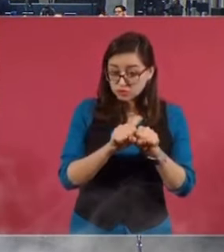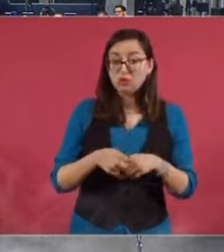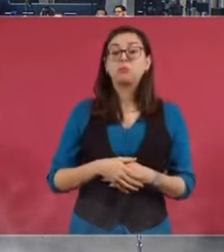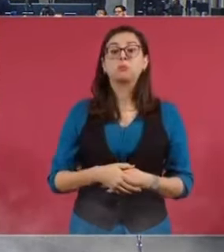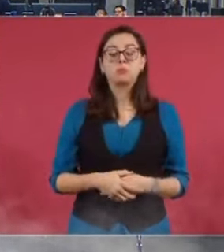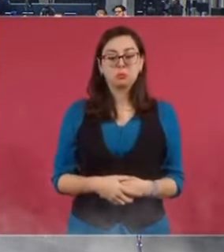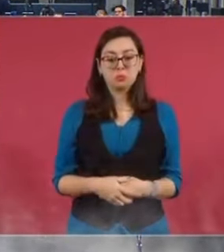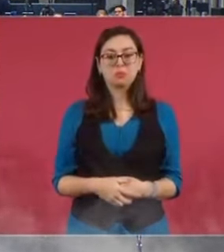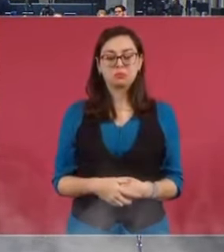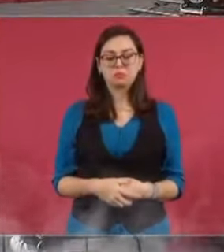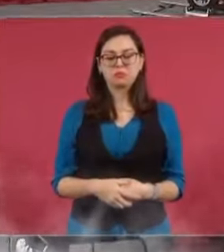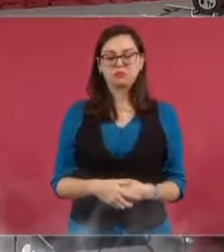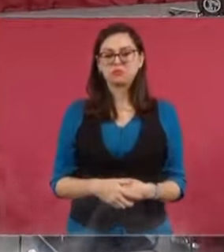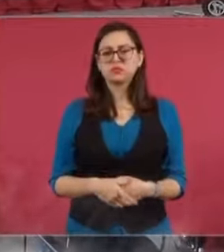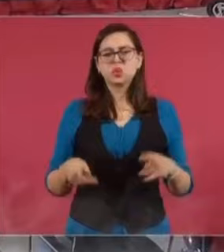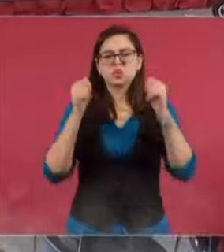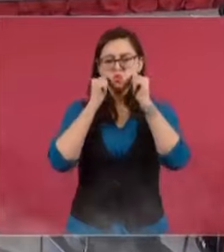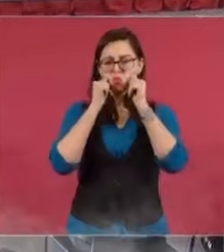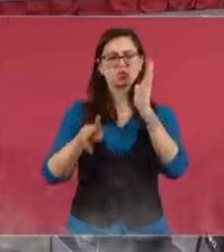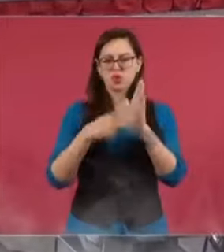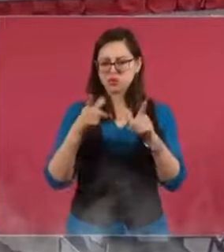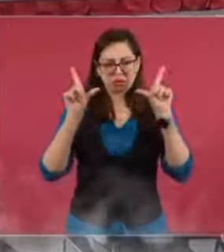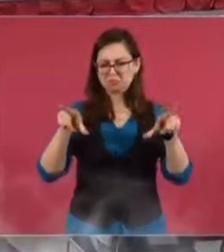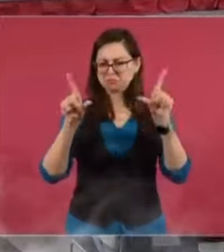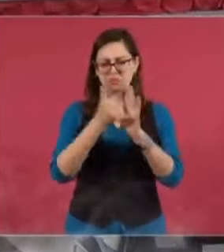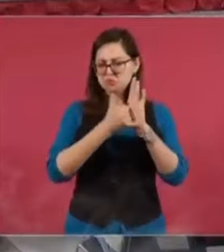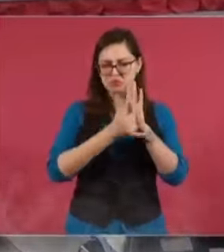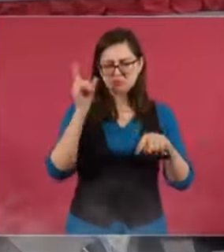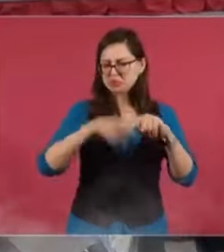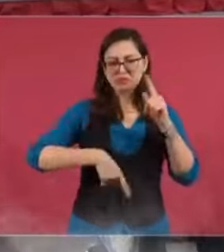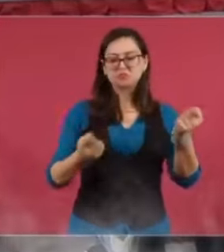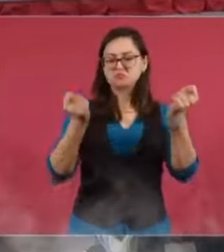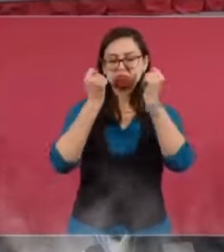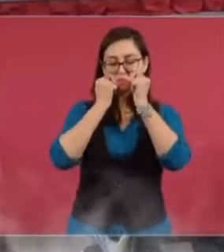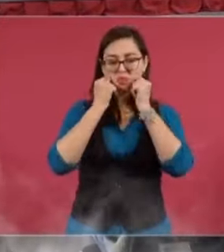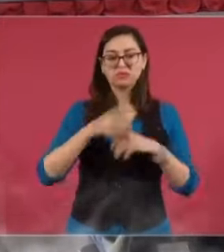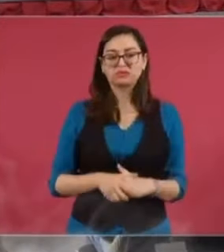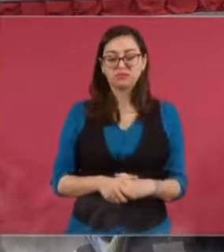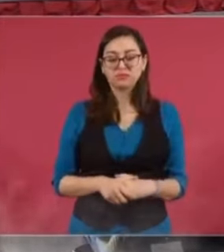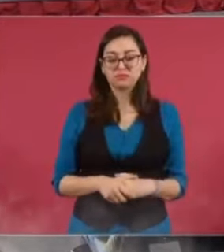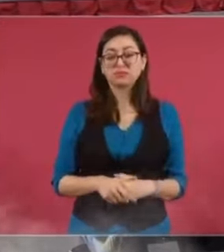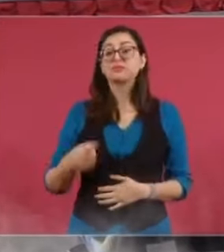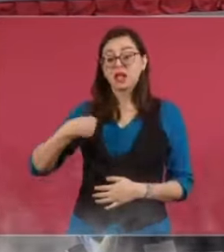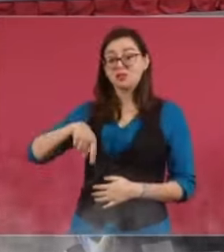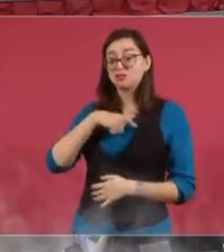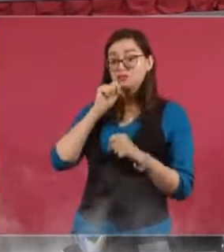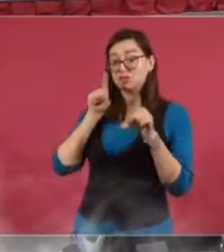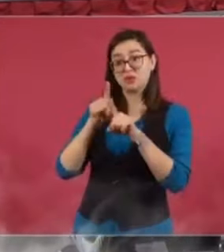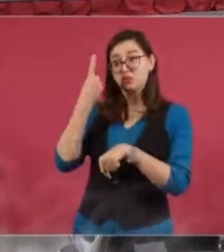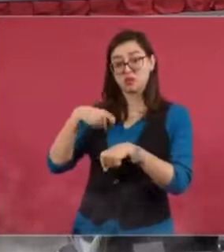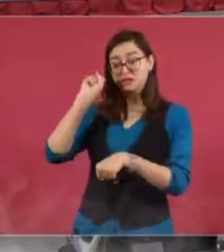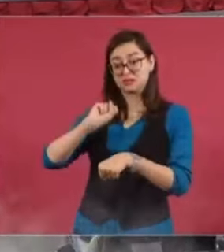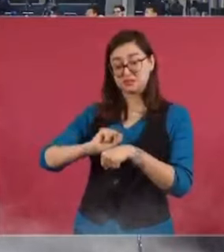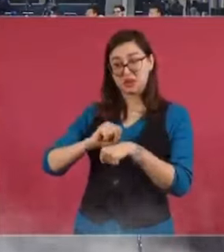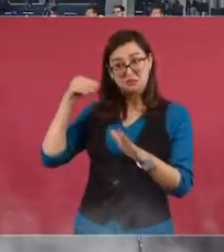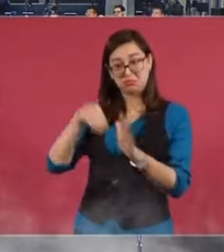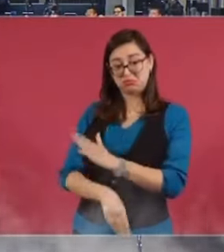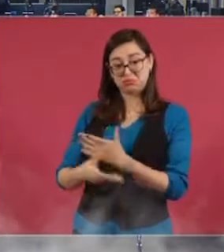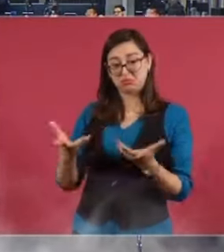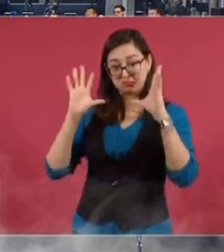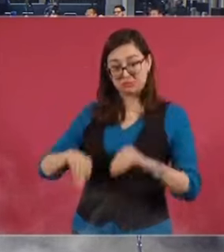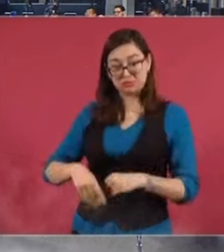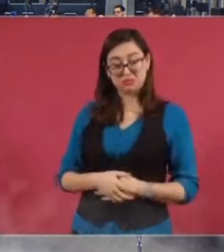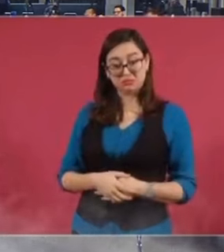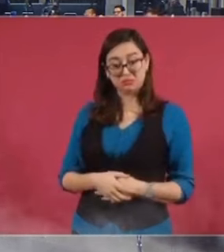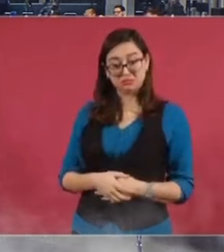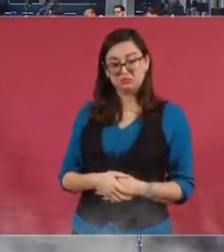Sí, pero mira, no le hace que nos vuelvan a bajar. Vamos a ponerla completa, para que la gente sepa. A nosotros ya nos tumbaron, verdad, por una semana, Presidente, a ustedes se van a tumbar también. No le